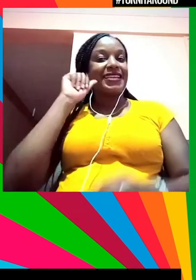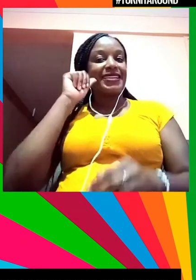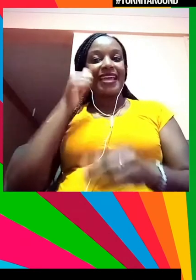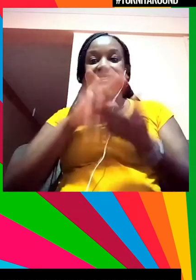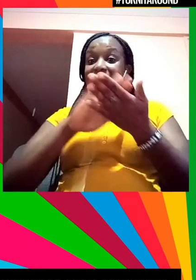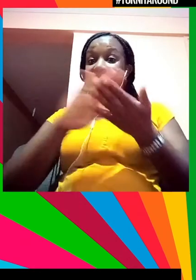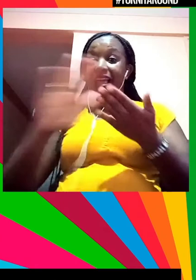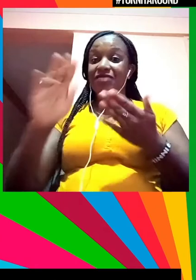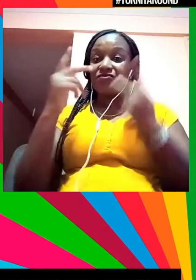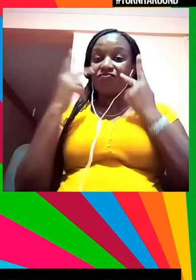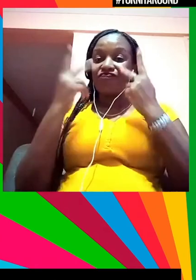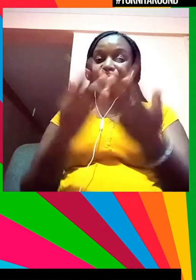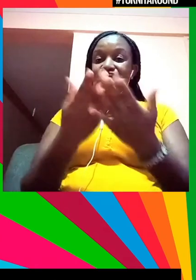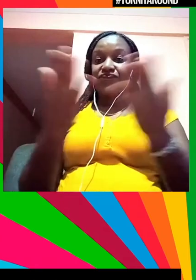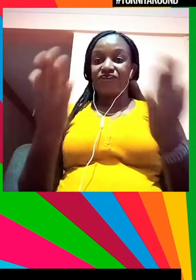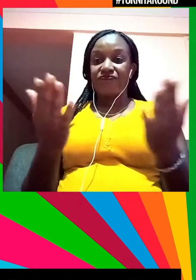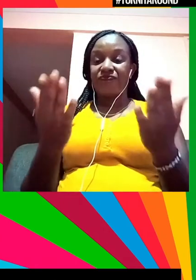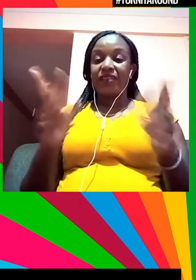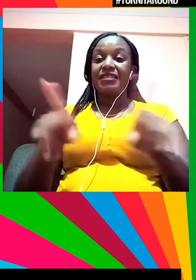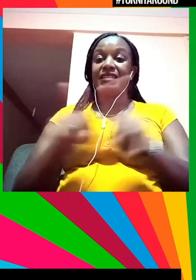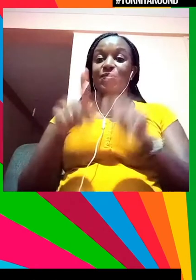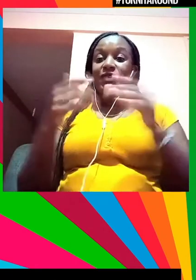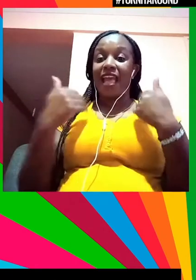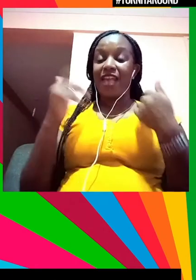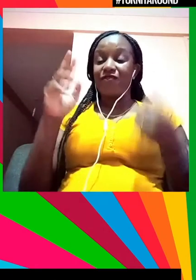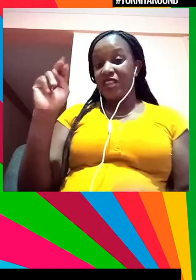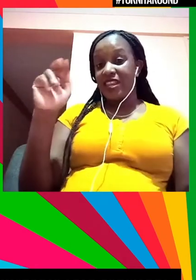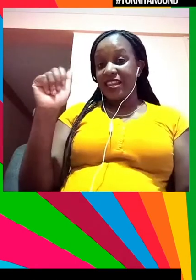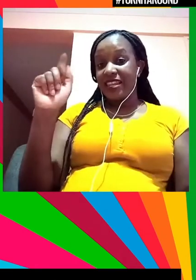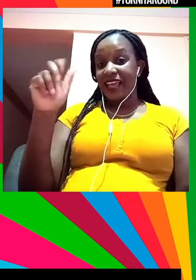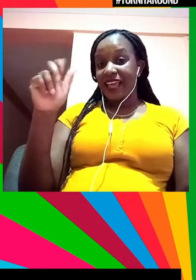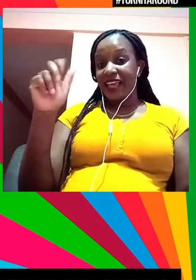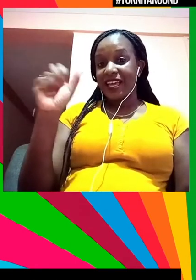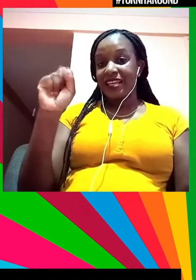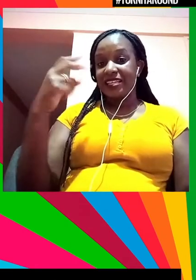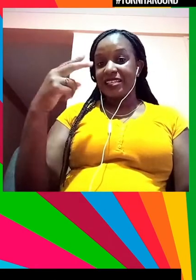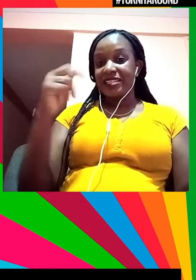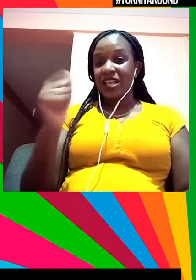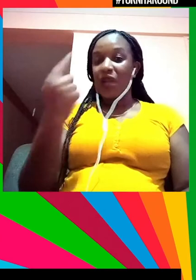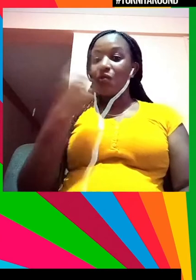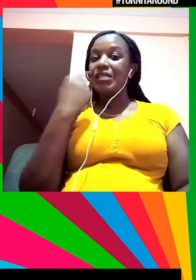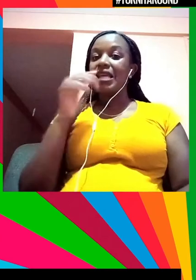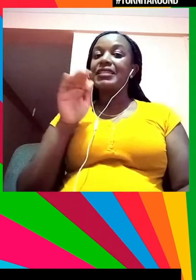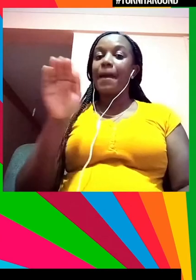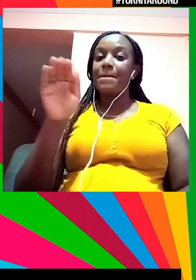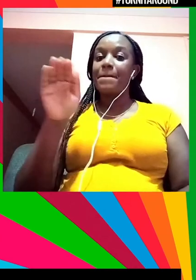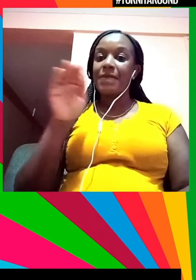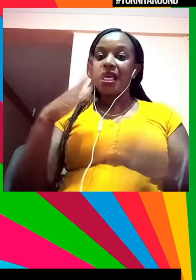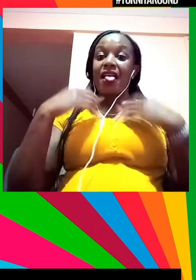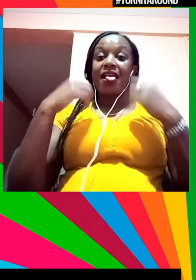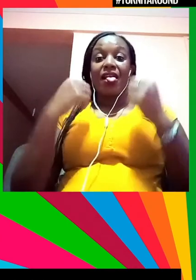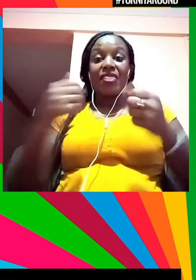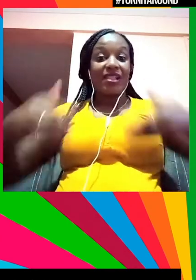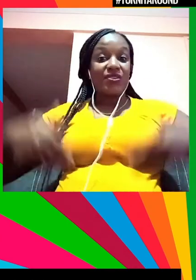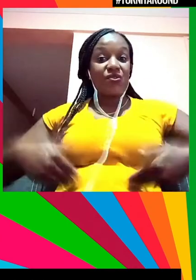También tenemos a Natasha Mwansa. Ella es de Zambia y es una defensora de la juventud,